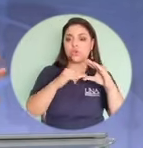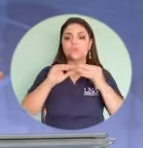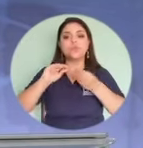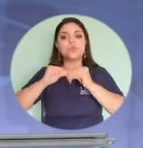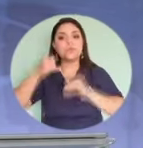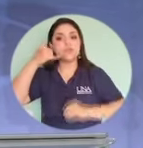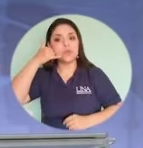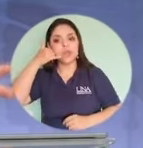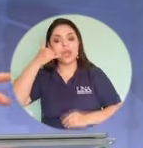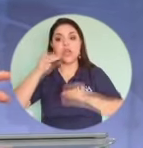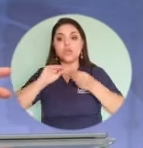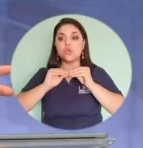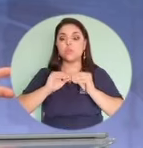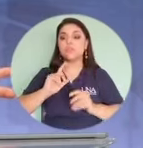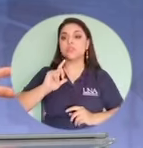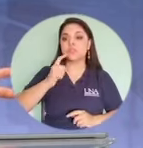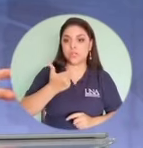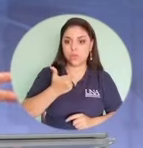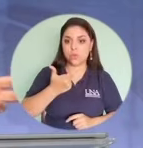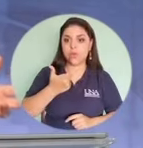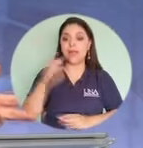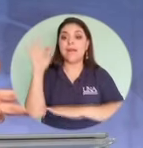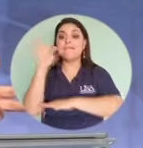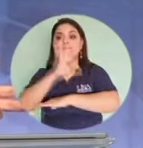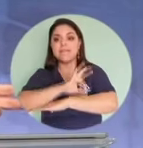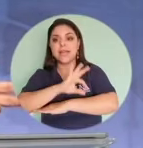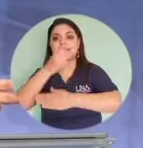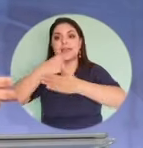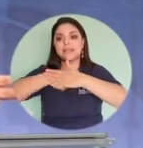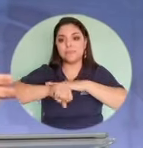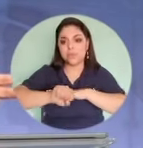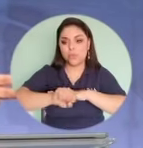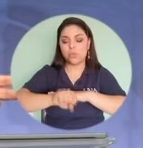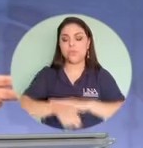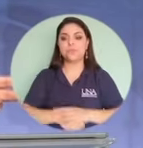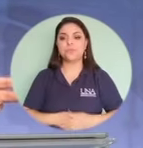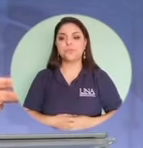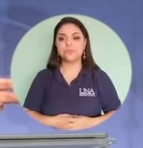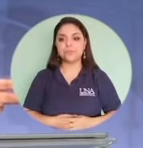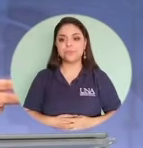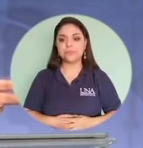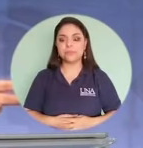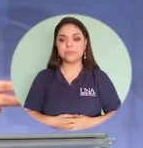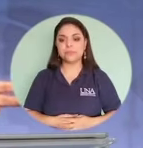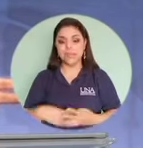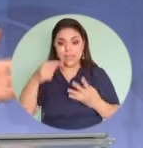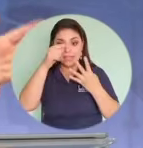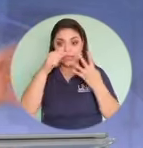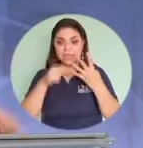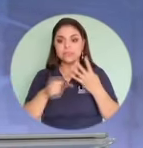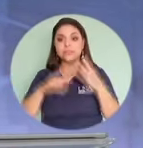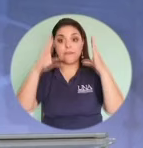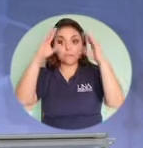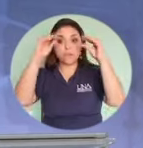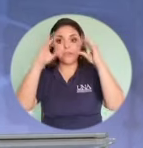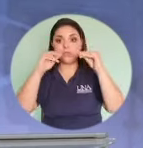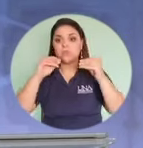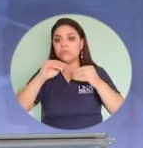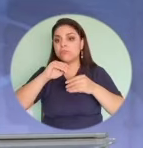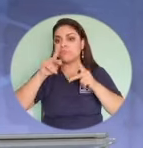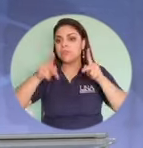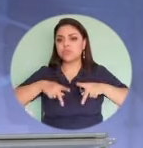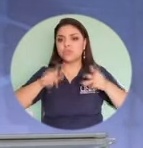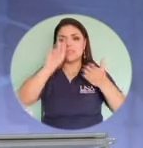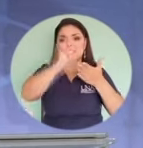teléfono, la cédula de identidad, la fecha de nacimiento. Y son los datos que la gente